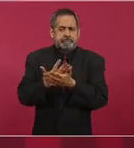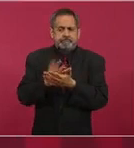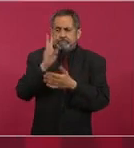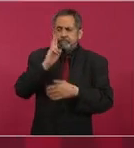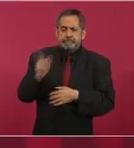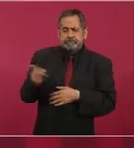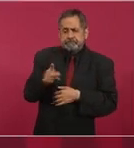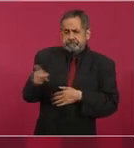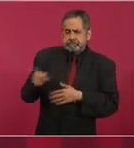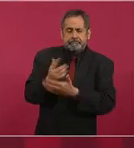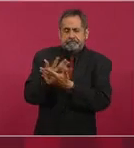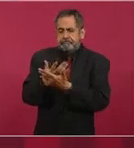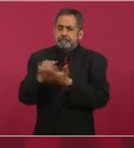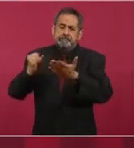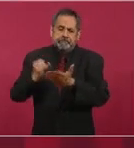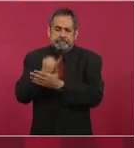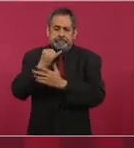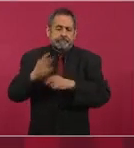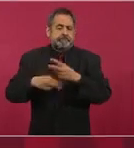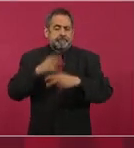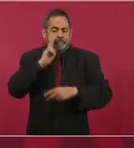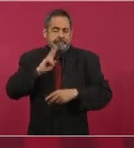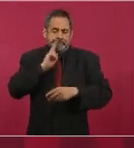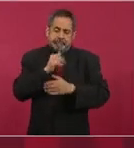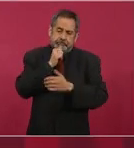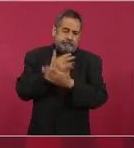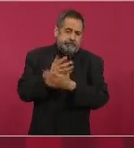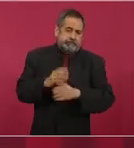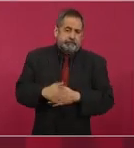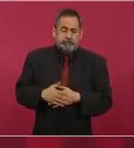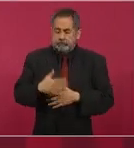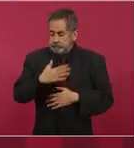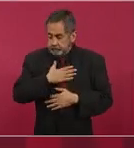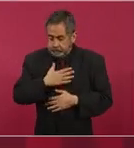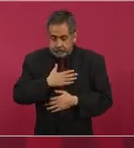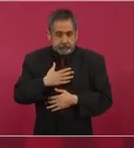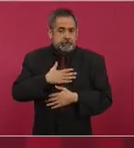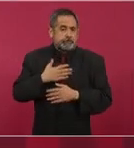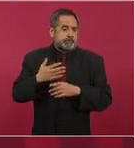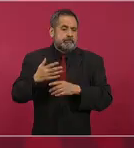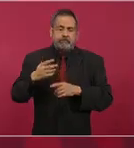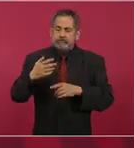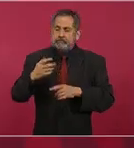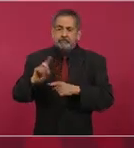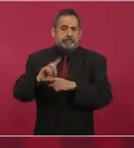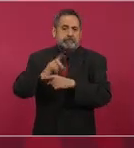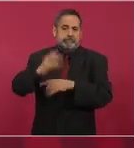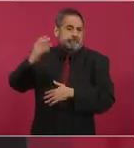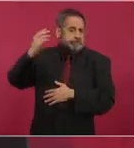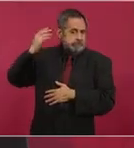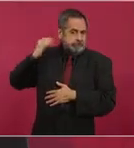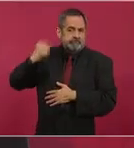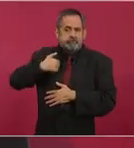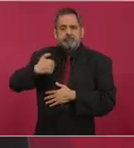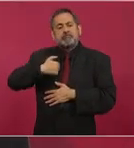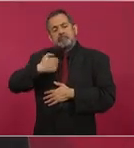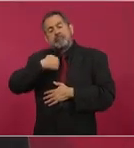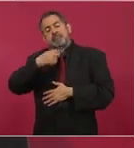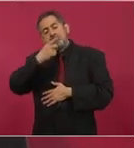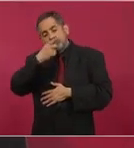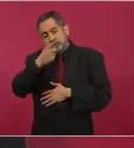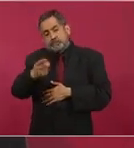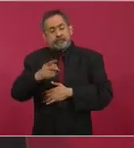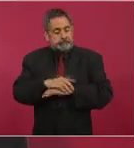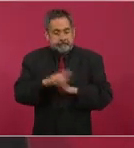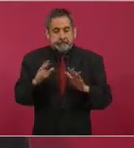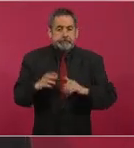las que decidan, las que resuelvan. Yo desde el principio he sostenido y